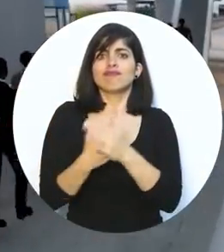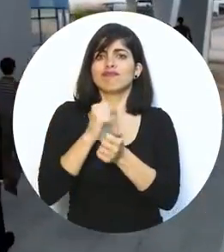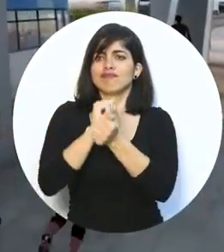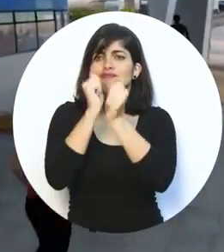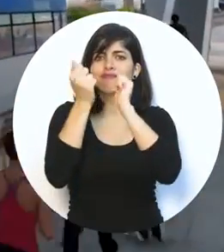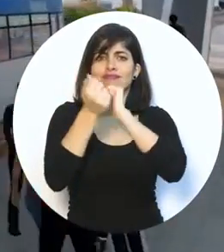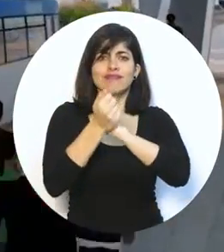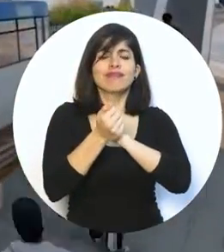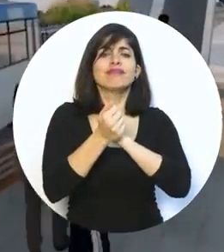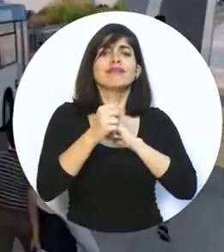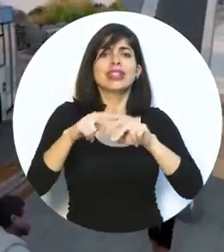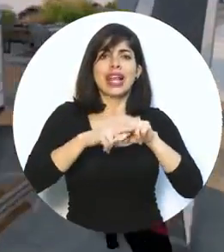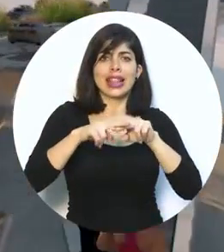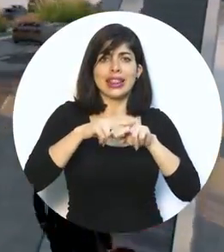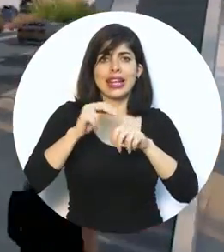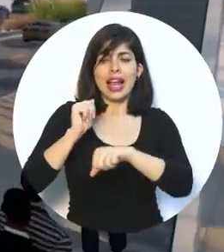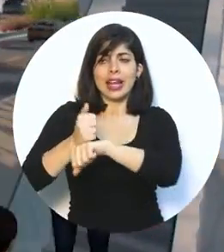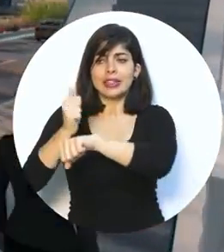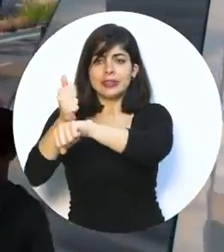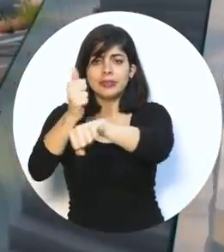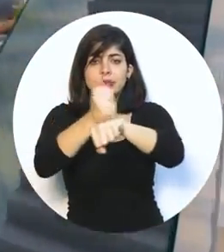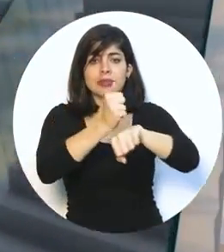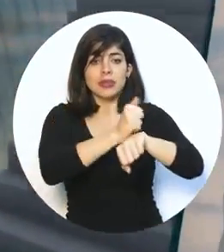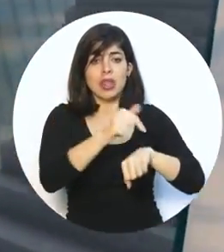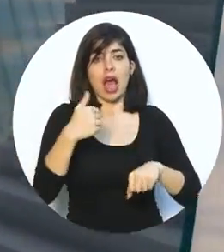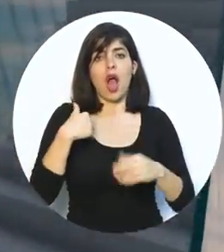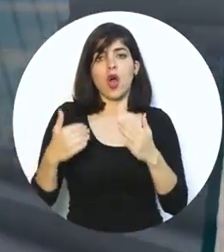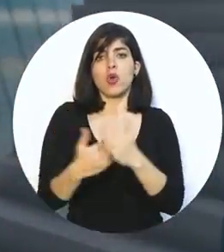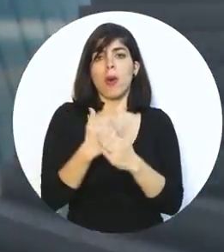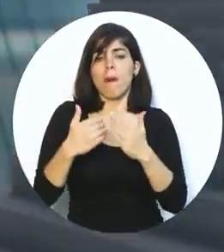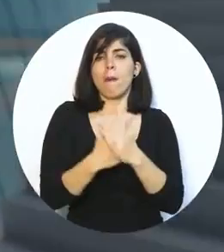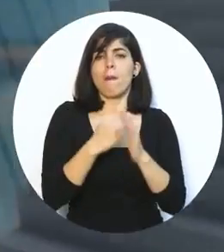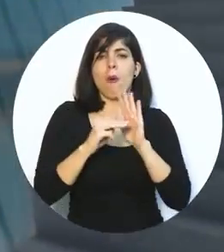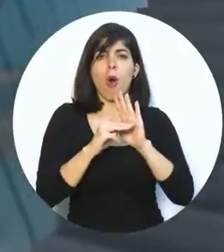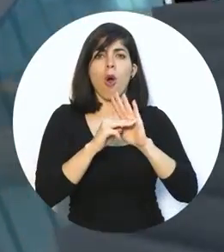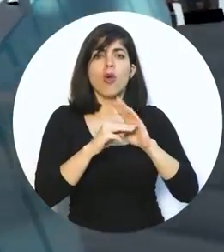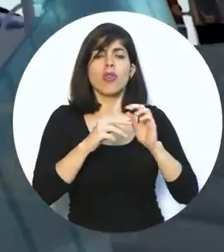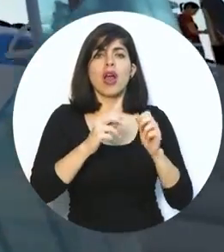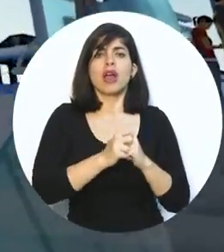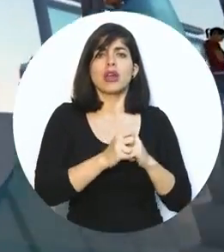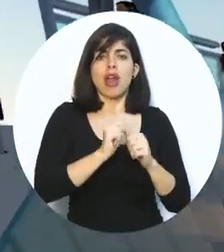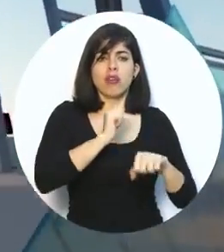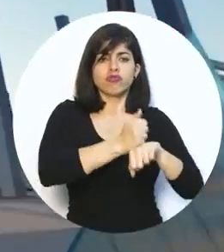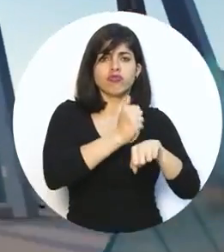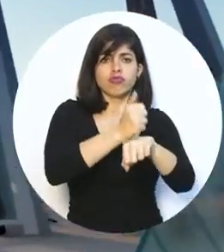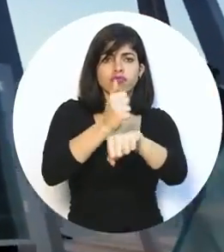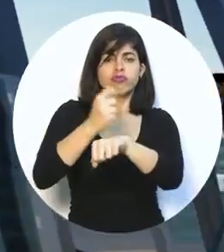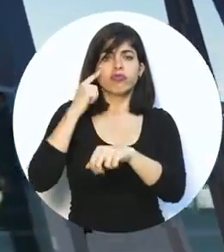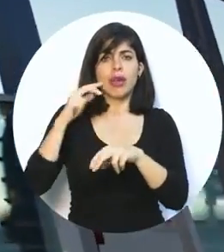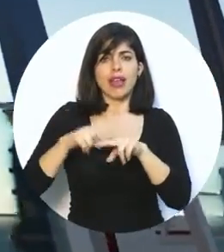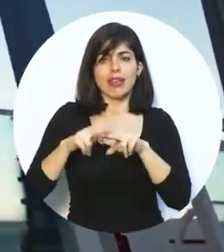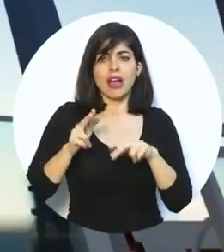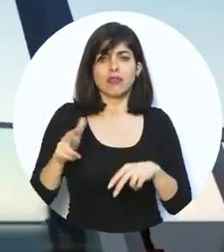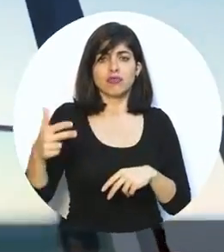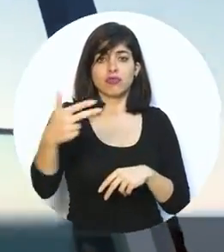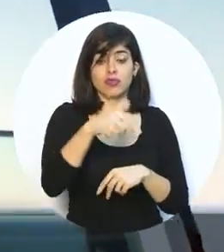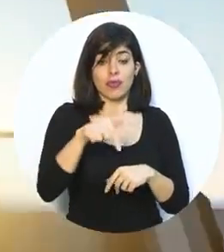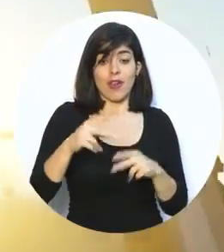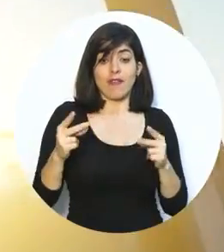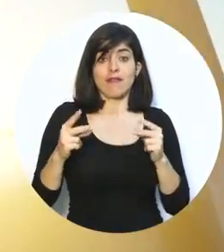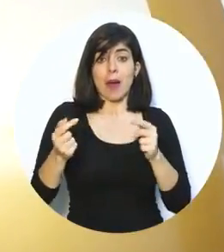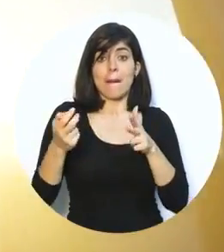una renovación total de las estaciones ferroviarias, que contarán con modernas instalaciones intermodales. El sistema de